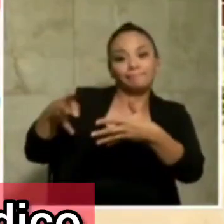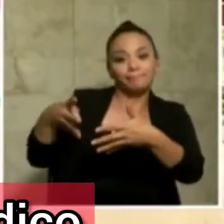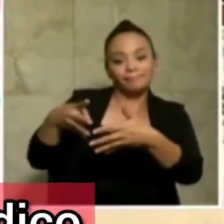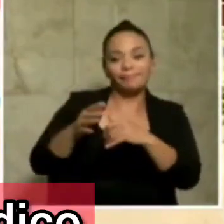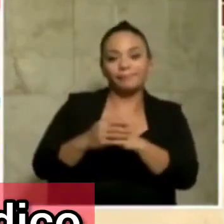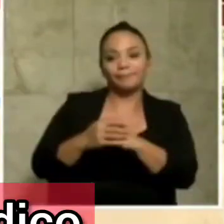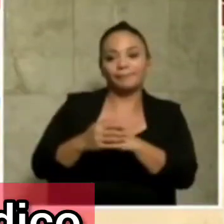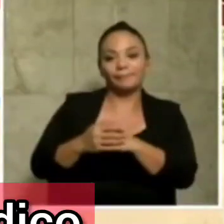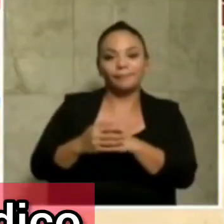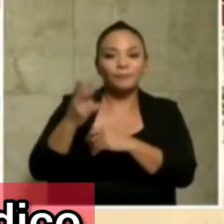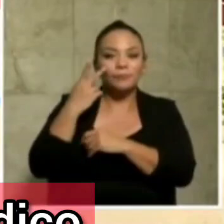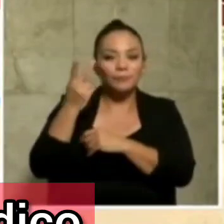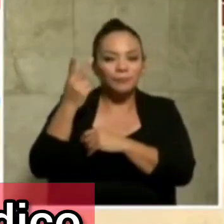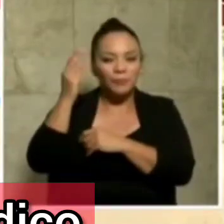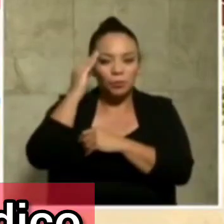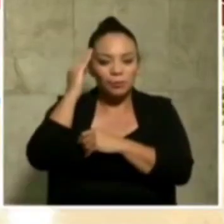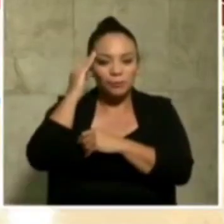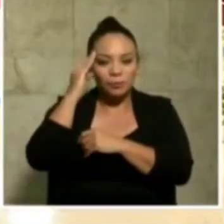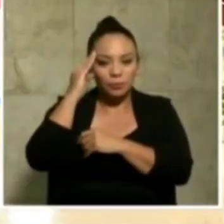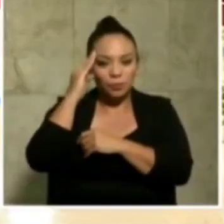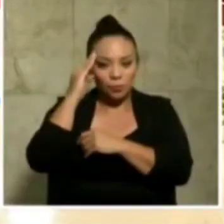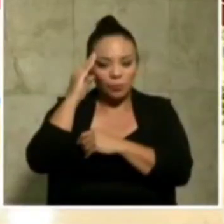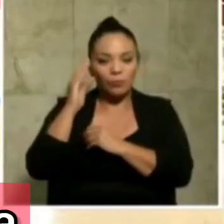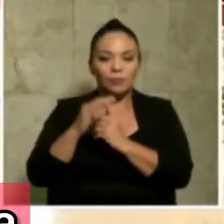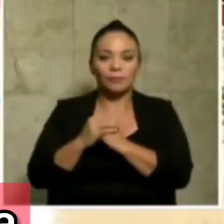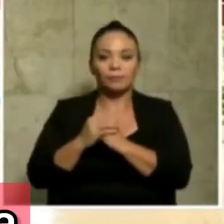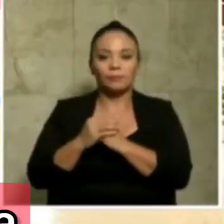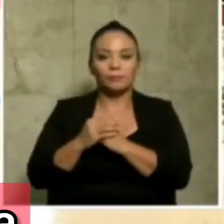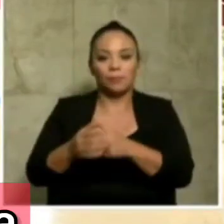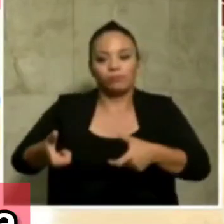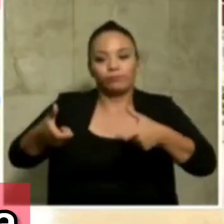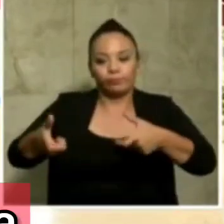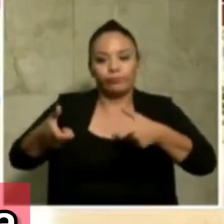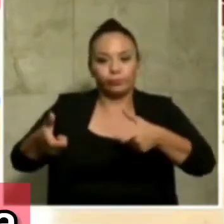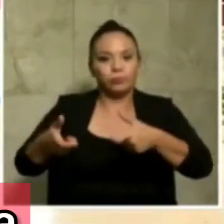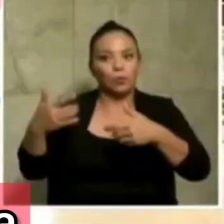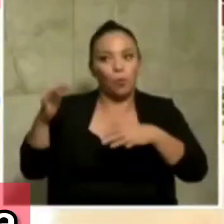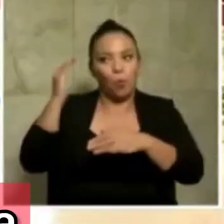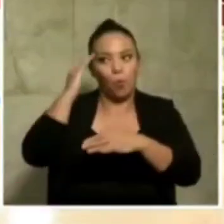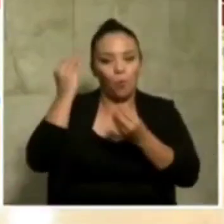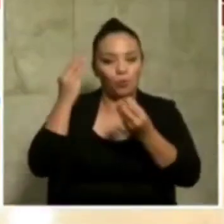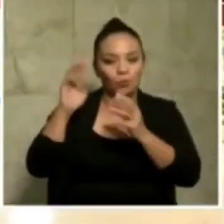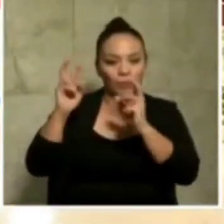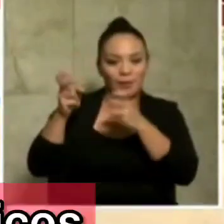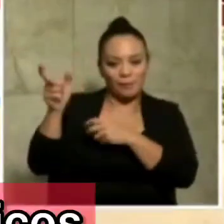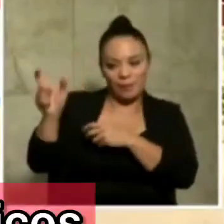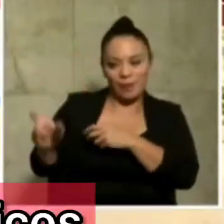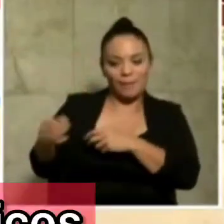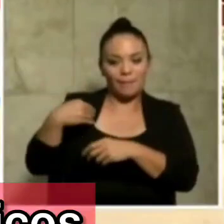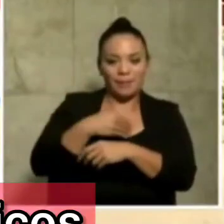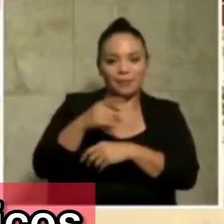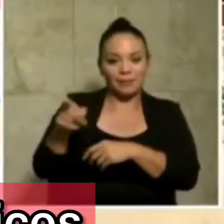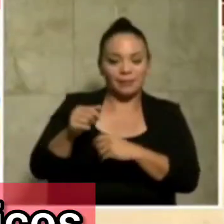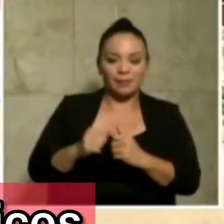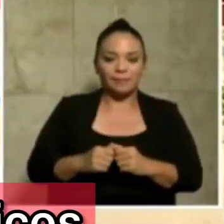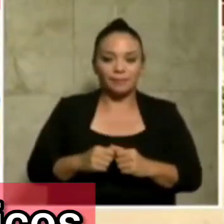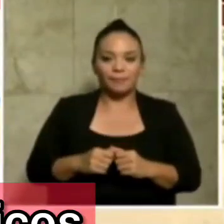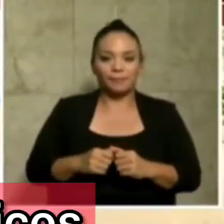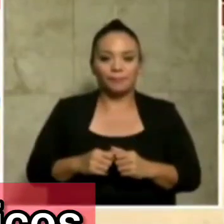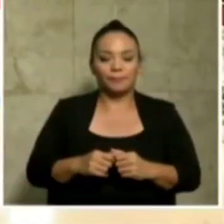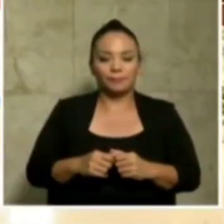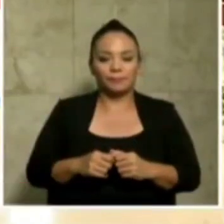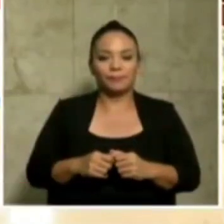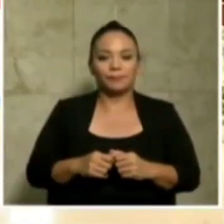vio el conocimiento enciclopédico que tiene la ministra sobre el tema. Ella le puede dar a usted metros